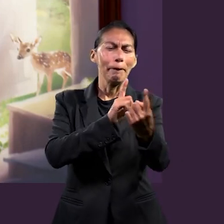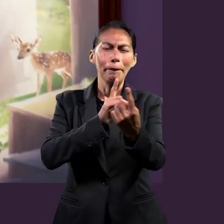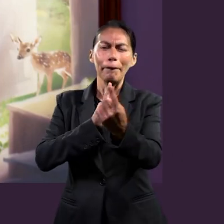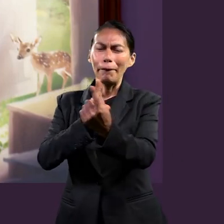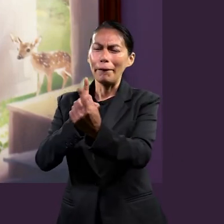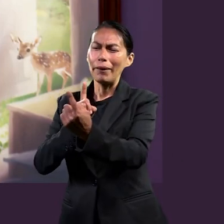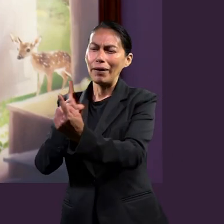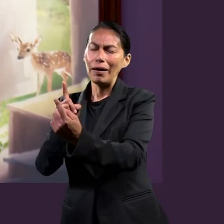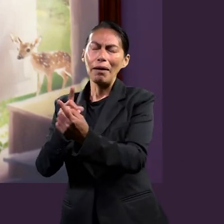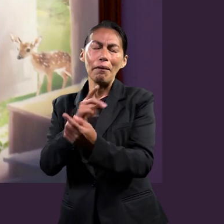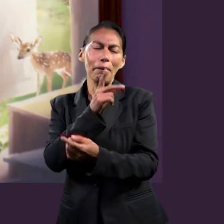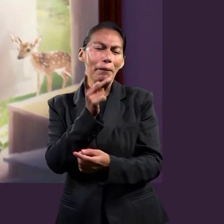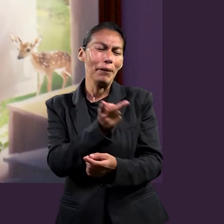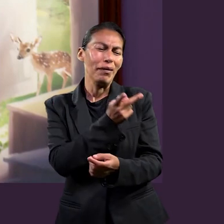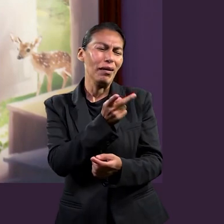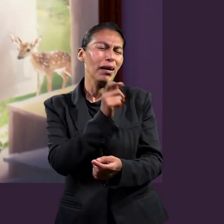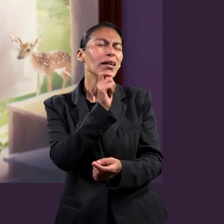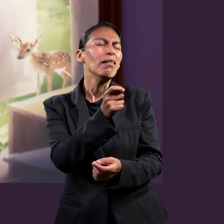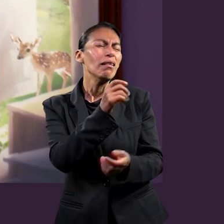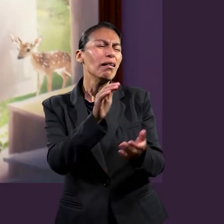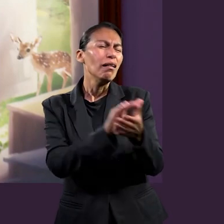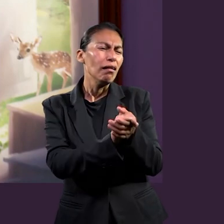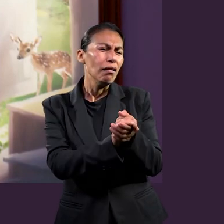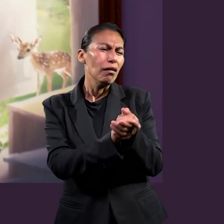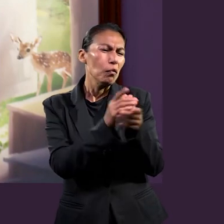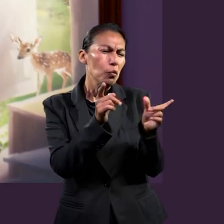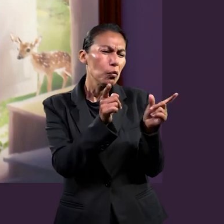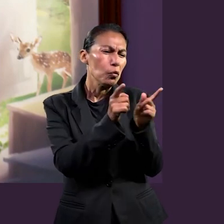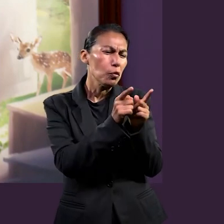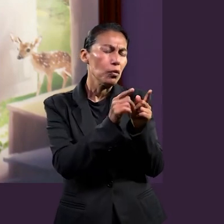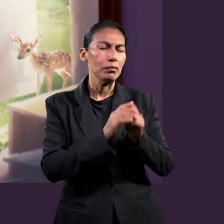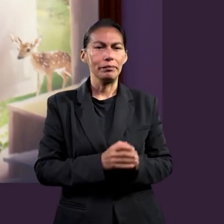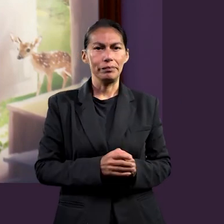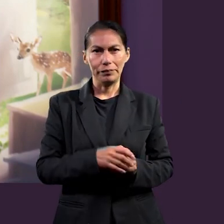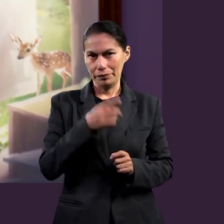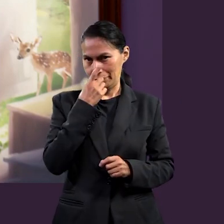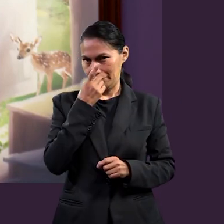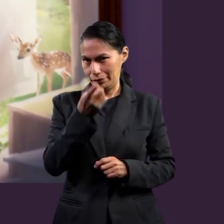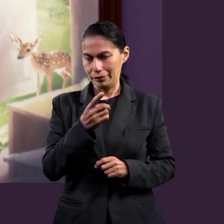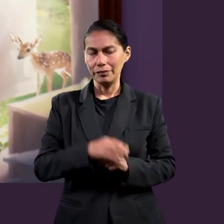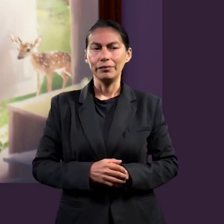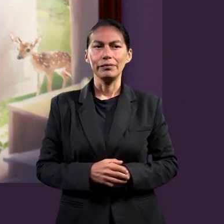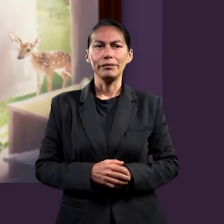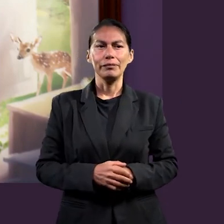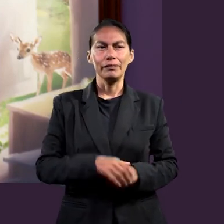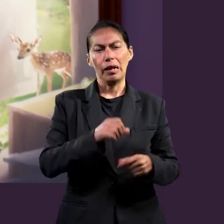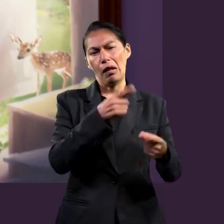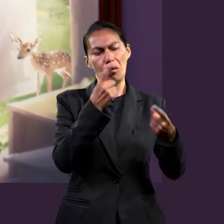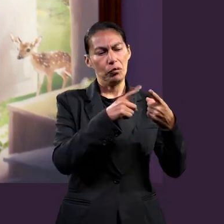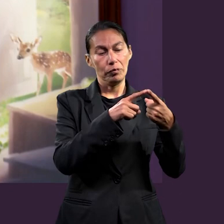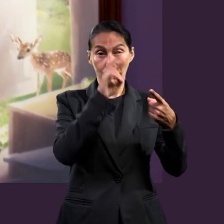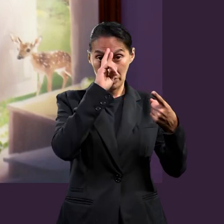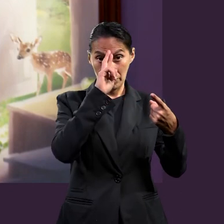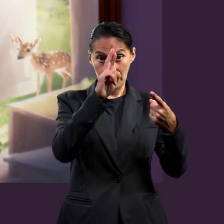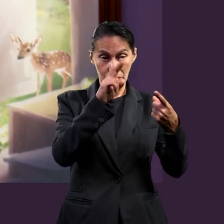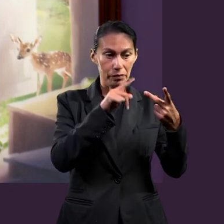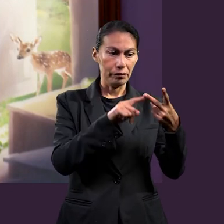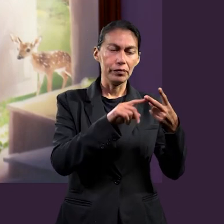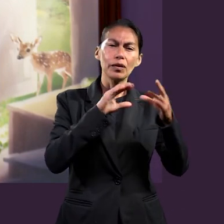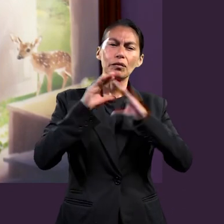y les pedí que me dijeran en algunas palabras qué era lo que representaba. Y les voy a decir algunas de ellas.